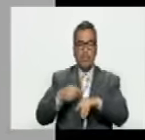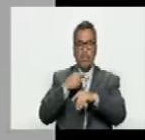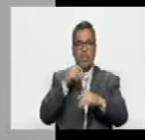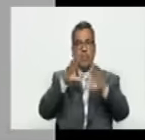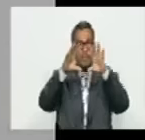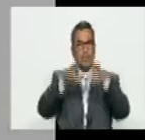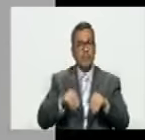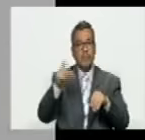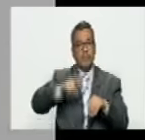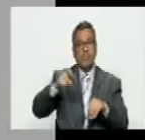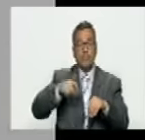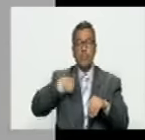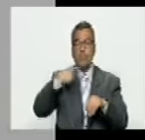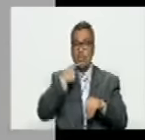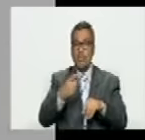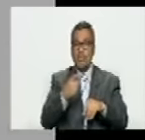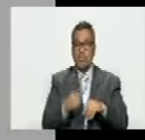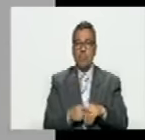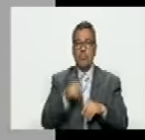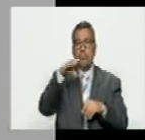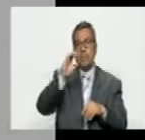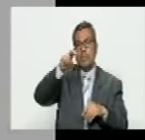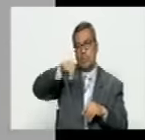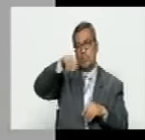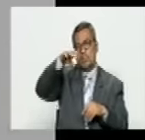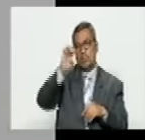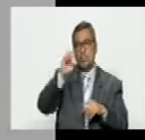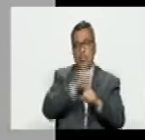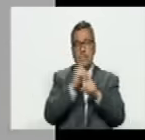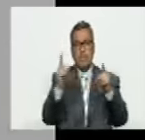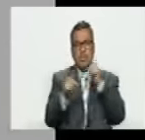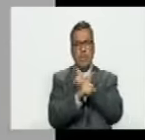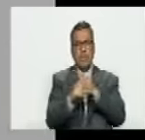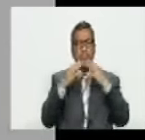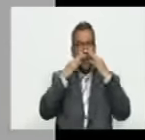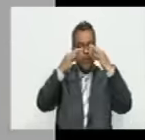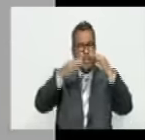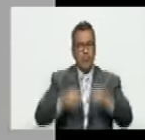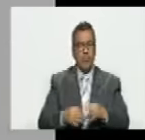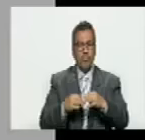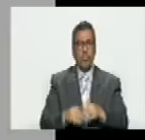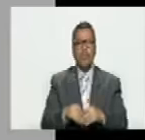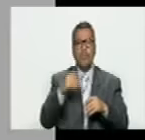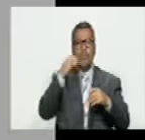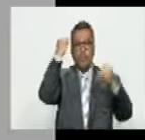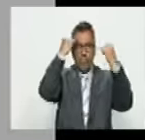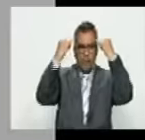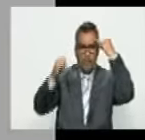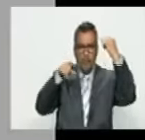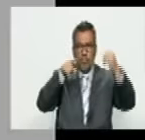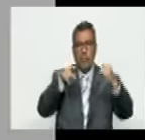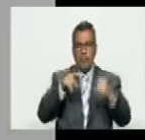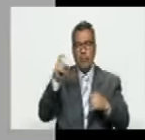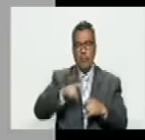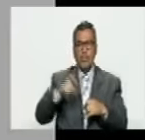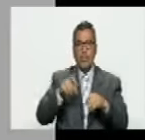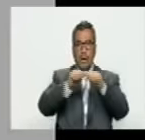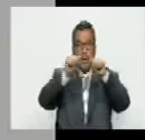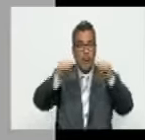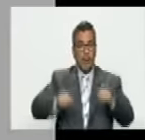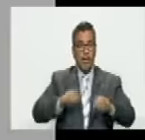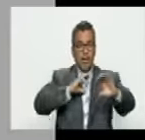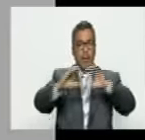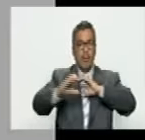necesitamos así como vamos a tener un CNE que sustituya al CNE oficial el que ellos van a inventar necesitamos un sistema de